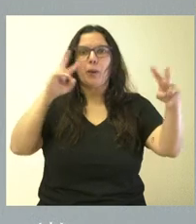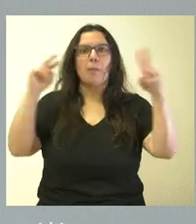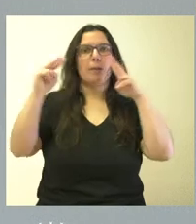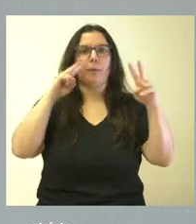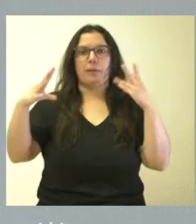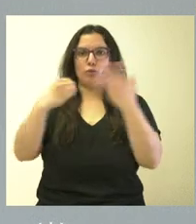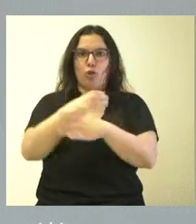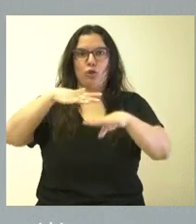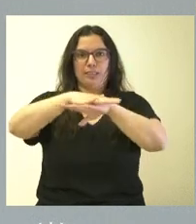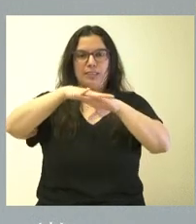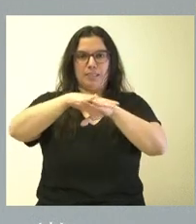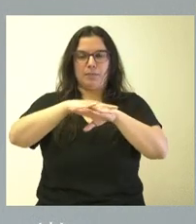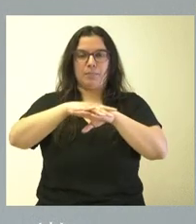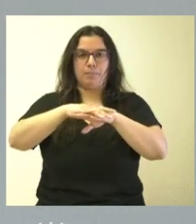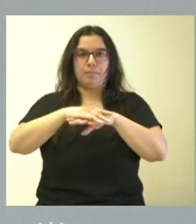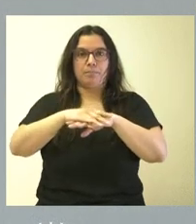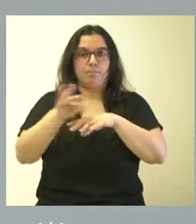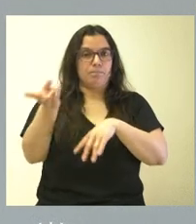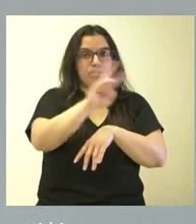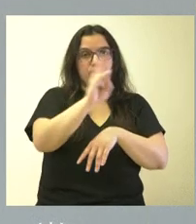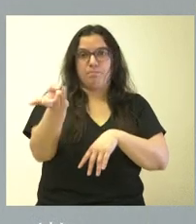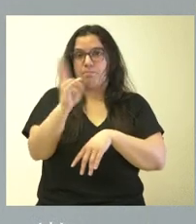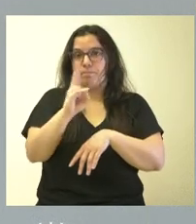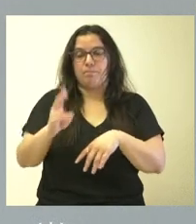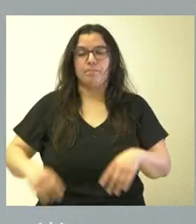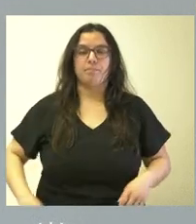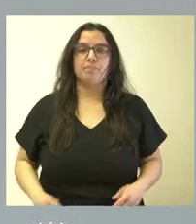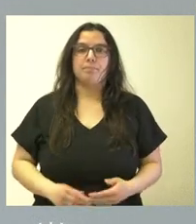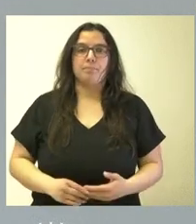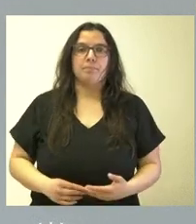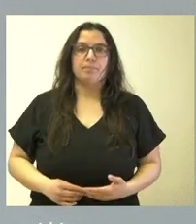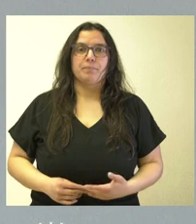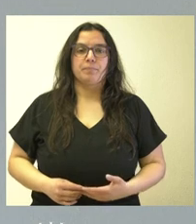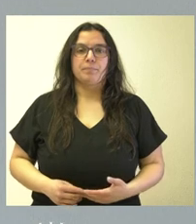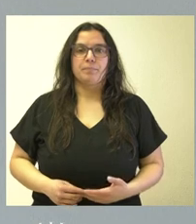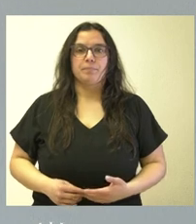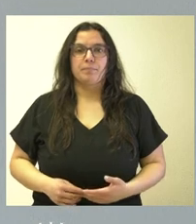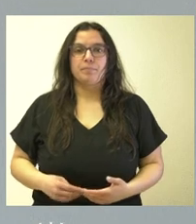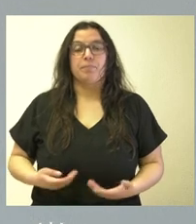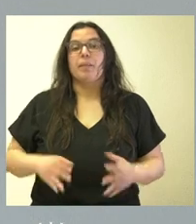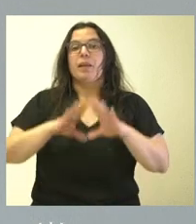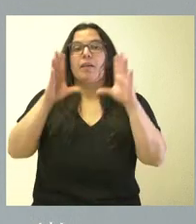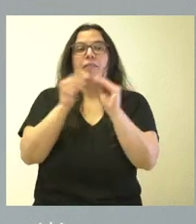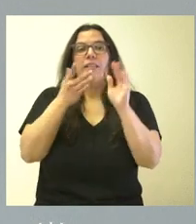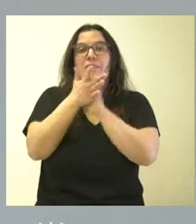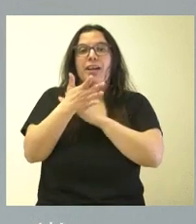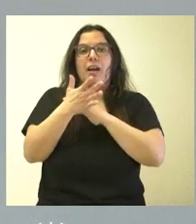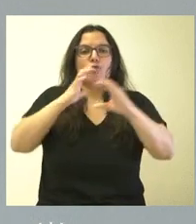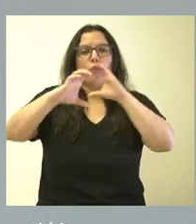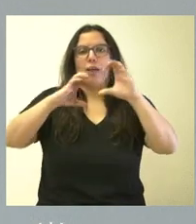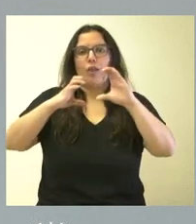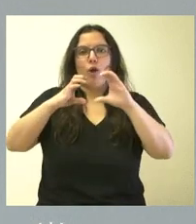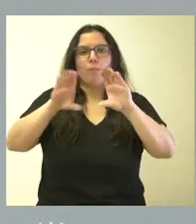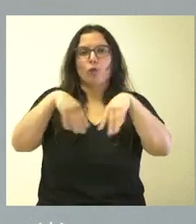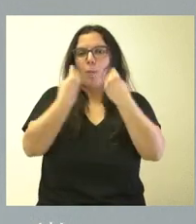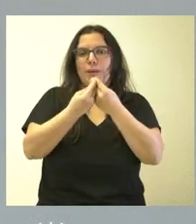centros hospitalarios y de especializada con los centros de salud y del ámbito de la atención primaria. En definitiva, es hablar de la plena comunicación futura entre